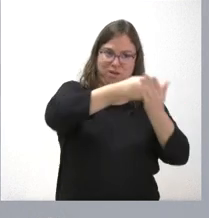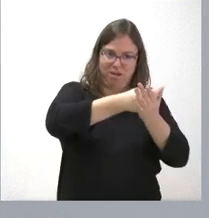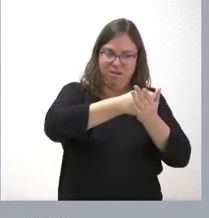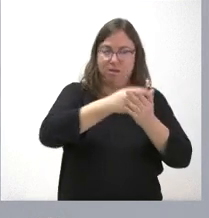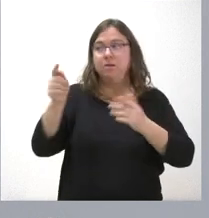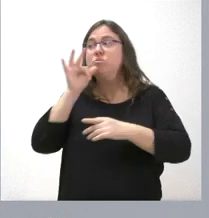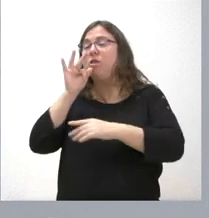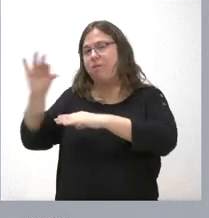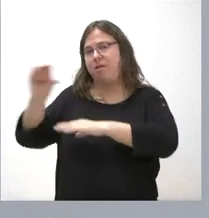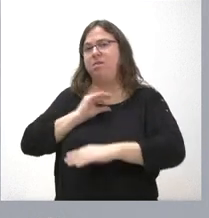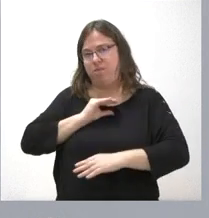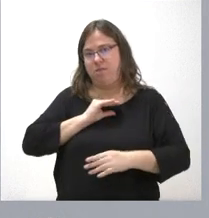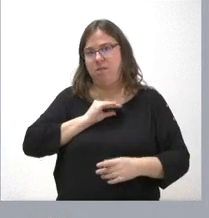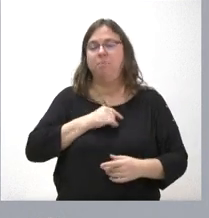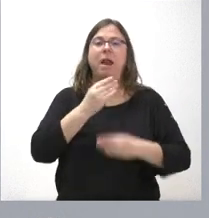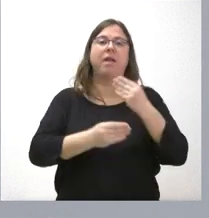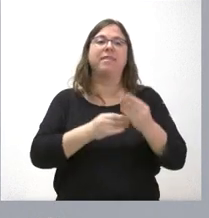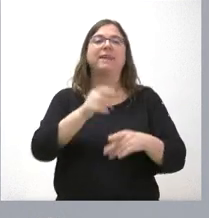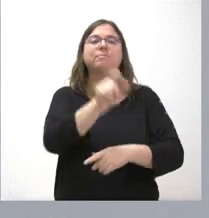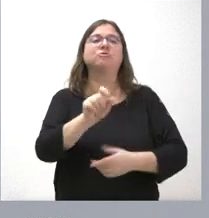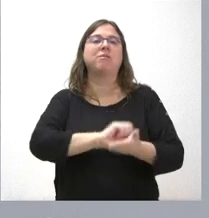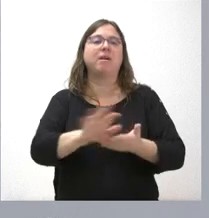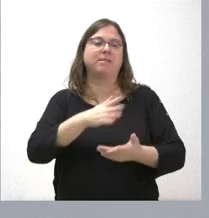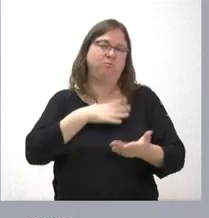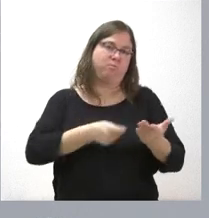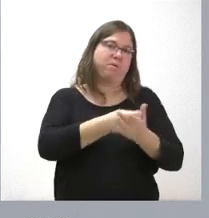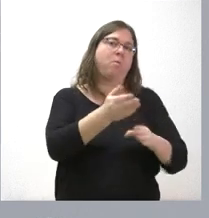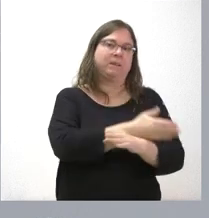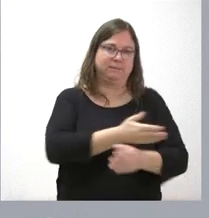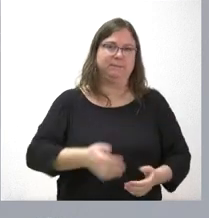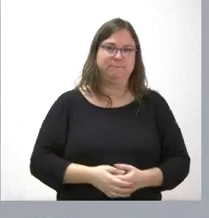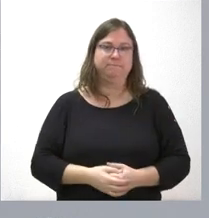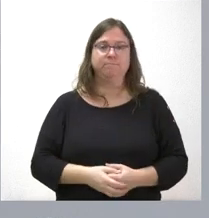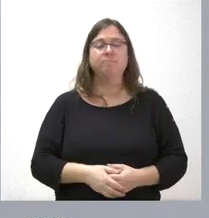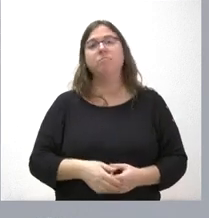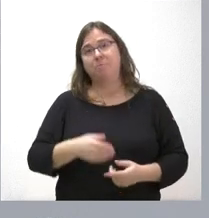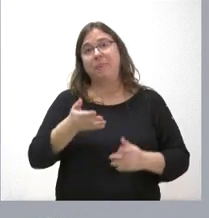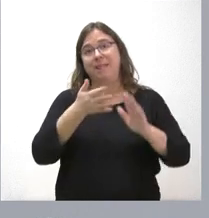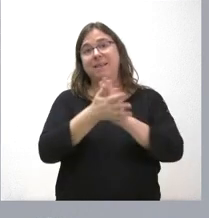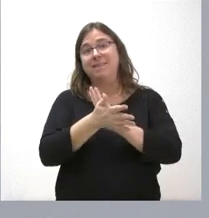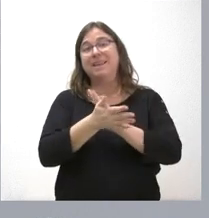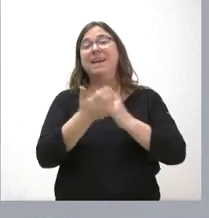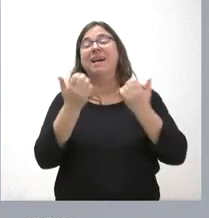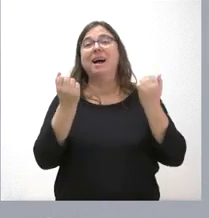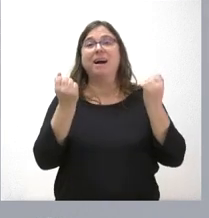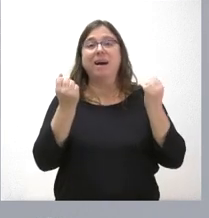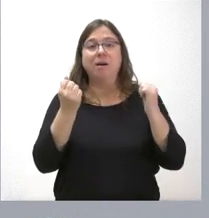lo puedan llevar a cabo y lo puedan realizar. Es la primera valoración, que es significar que, más allá de poner de manifiesto